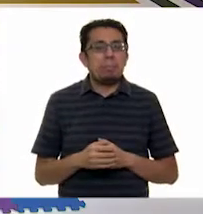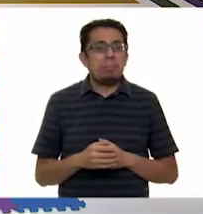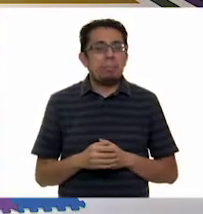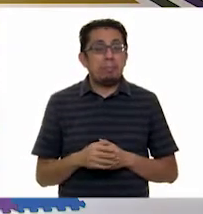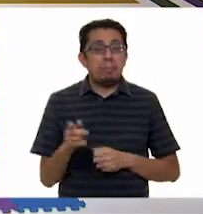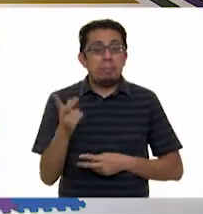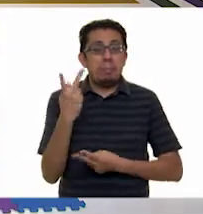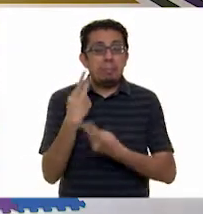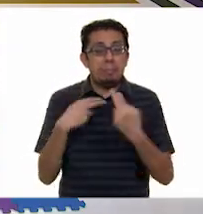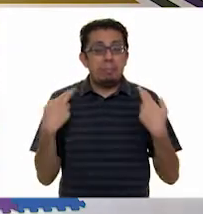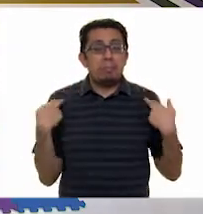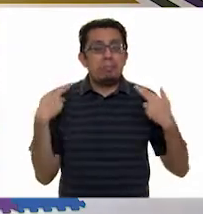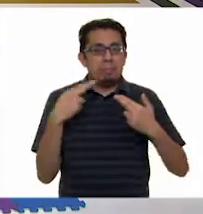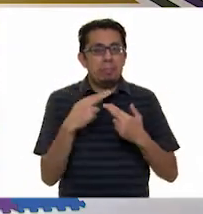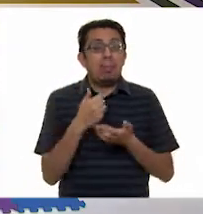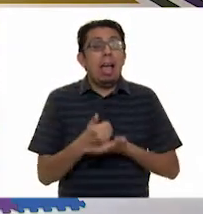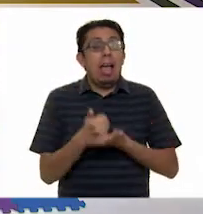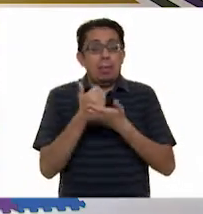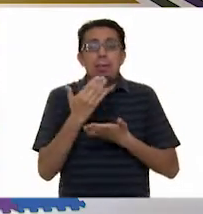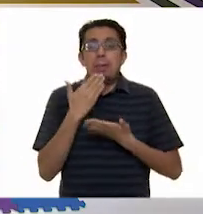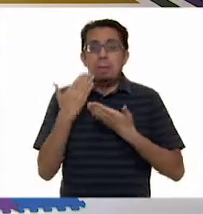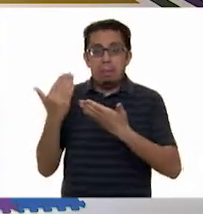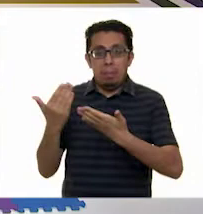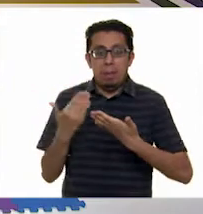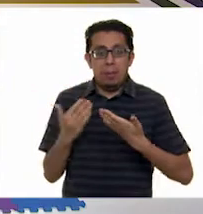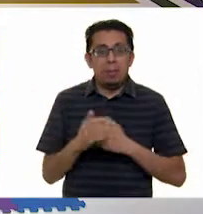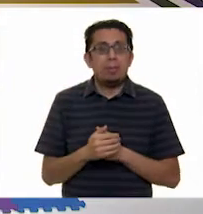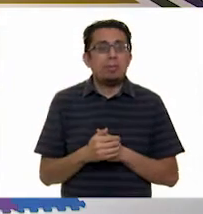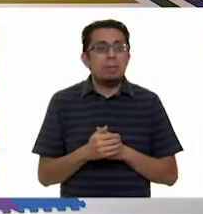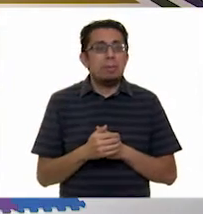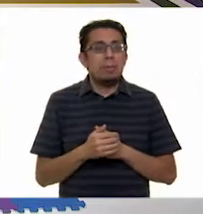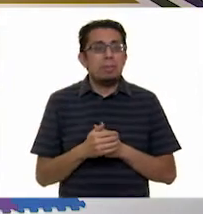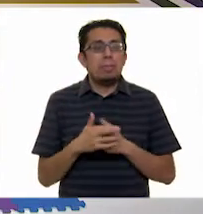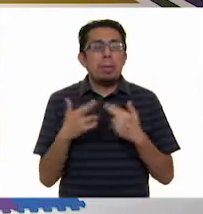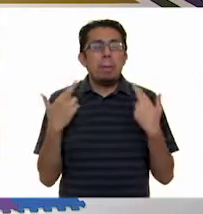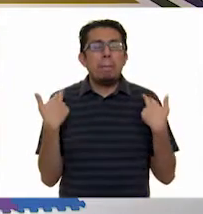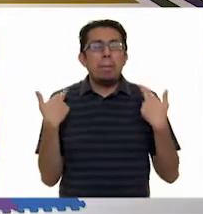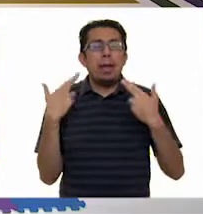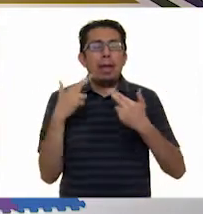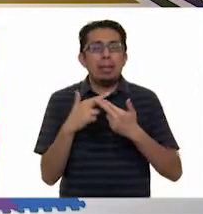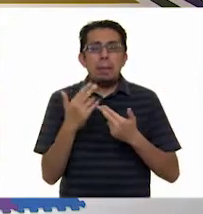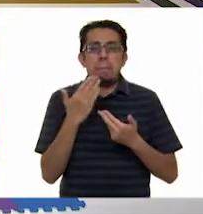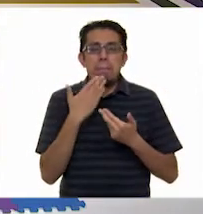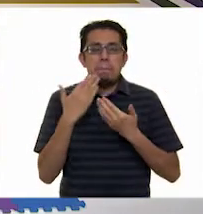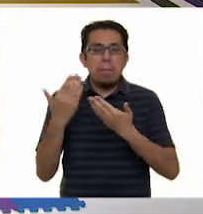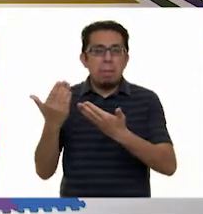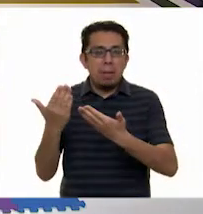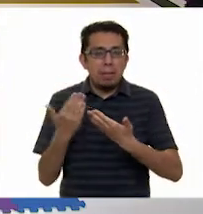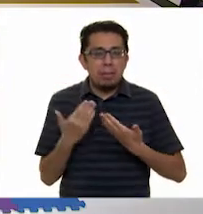llegando la maestra Imelda. Ayúdenme a darle la bienvenida. Maestra Imelda, bienvenida.